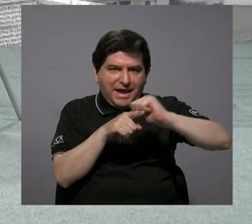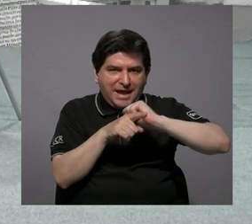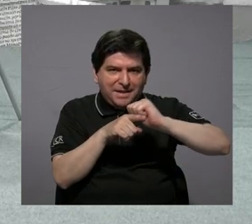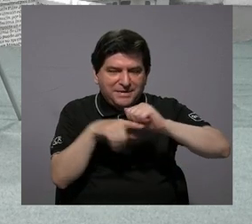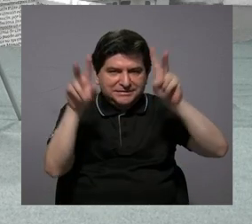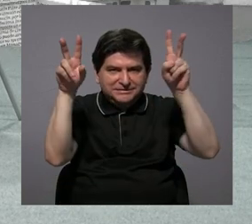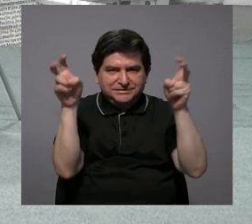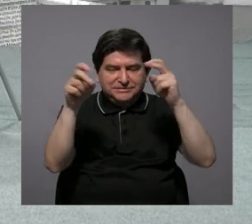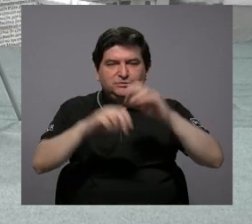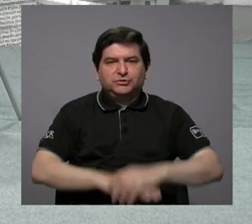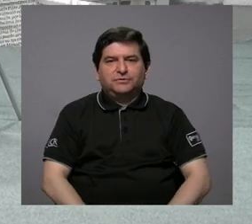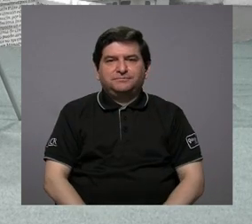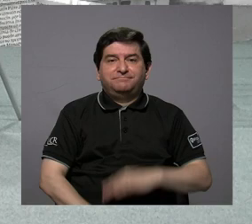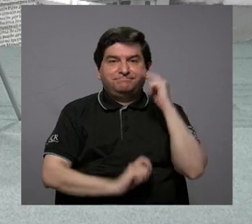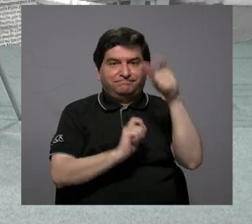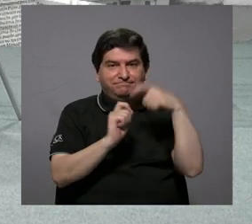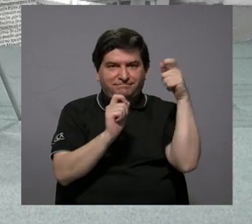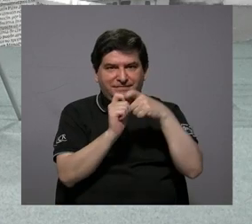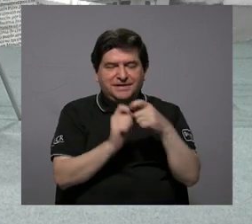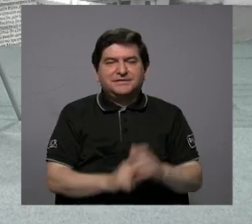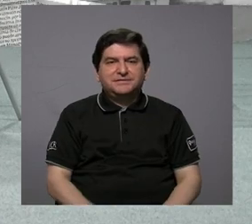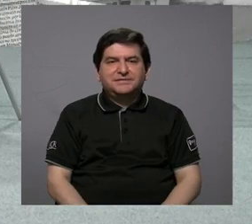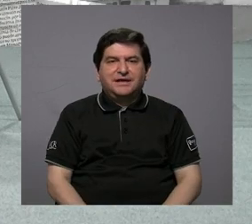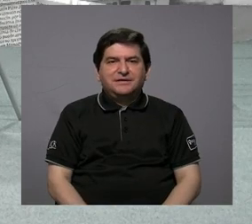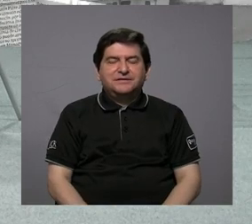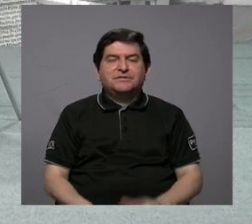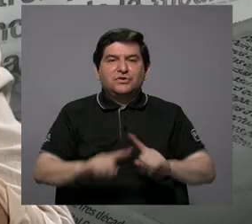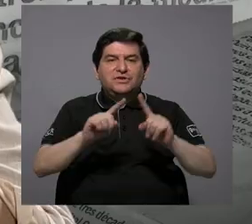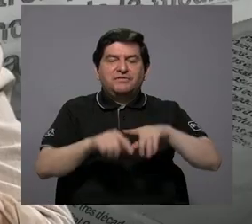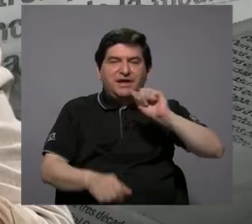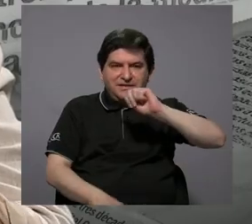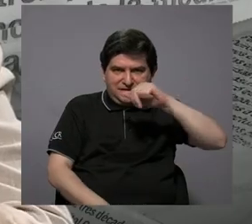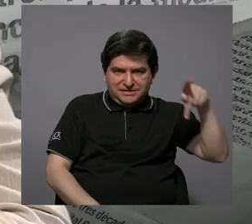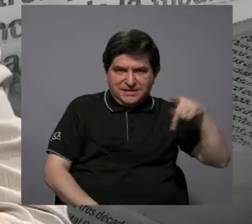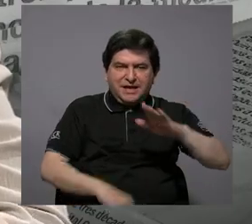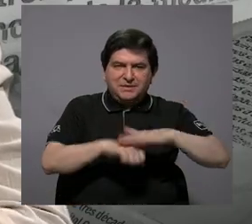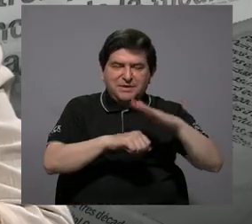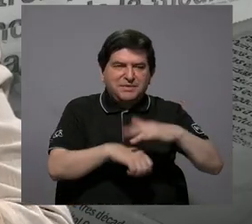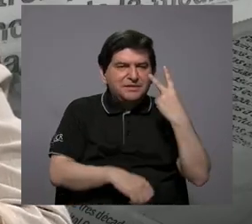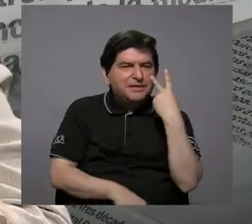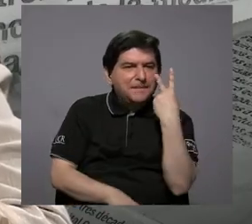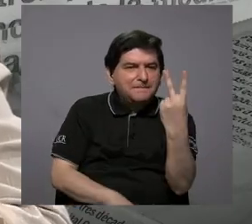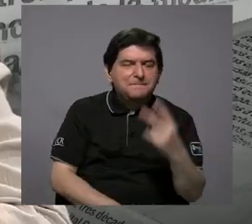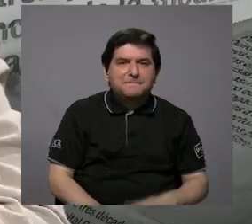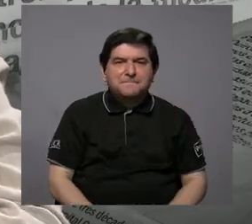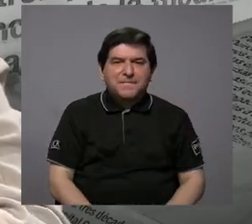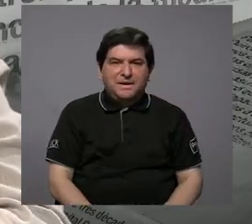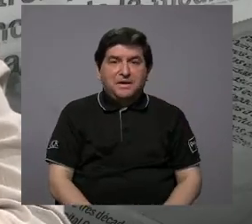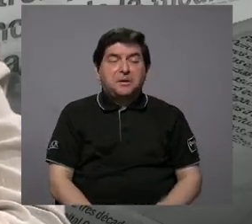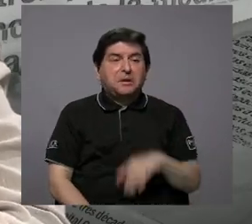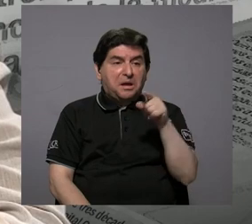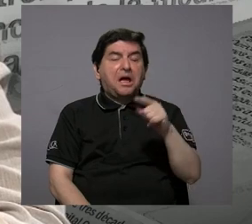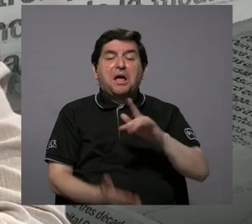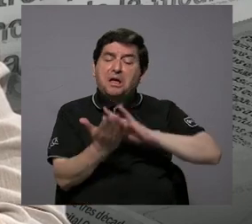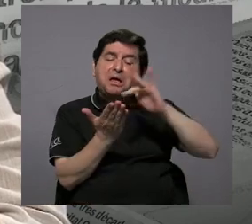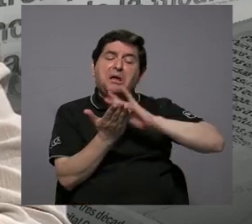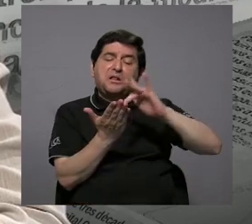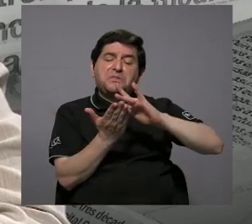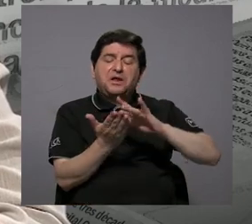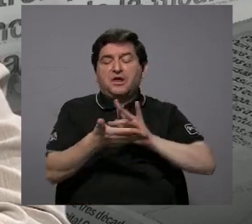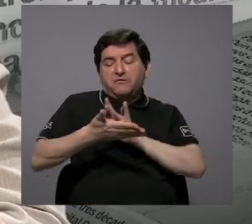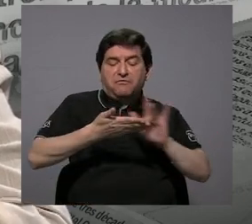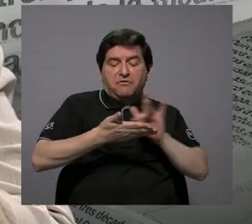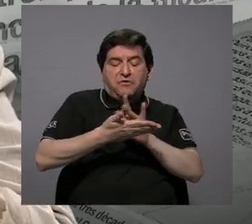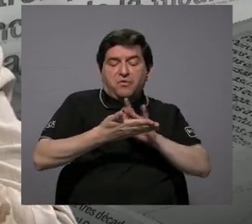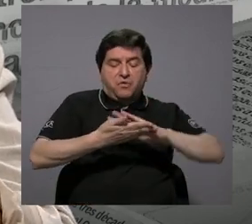damos sobre este tema y justamente hay aplicaciones como PlugShare que permiten visualizar, o sea, son tan accesibles que se pueden tener en el teléfono, en la tablet,